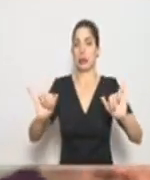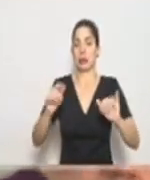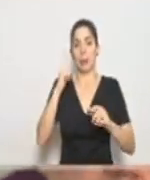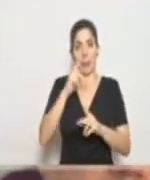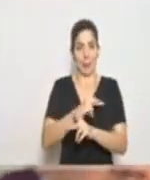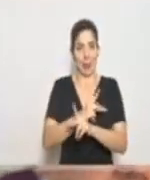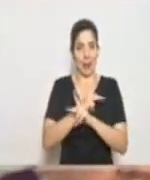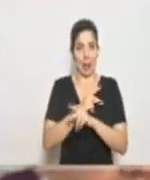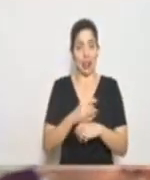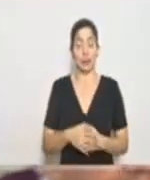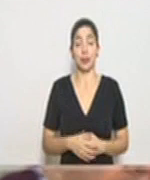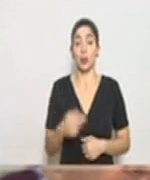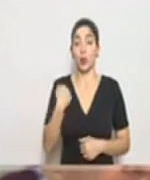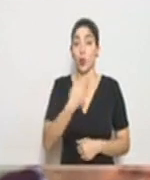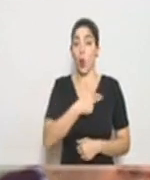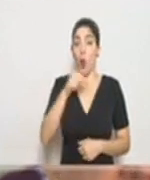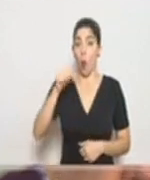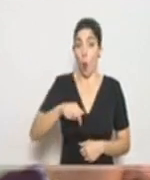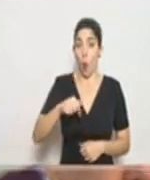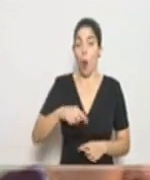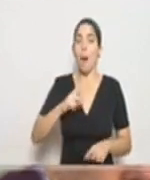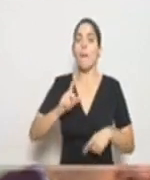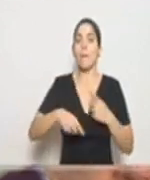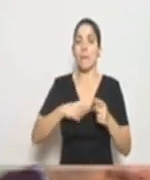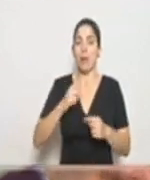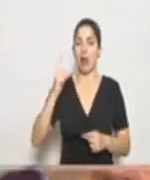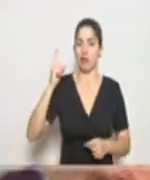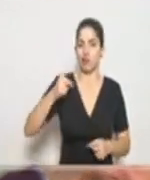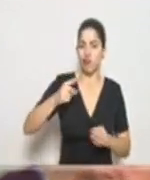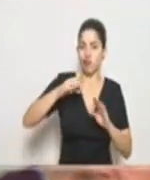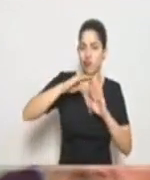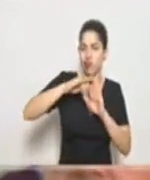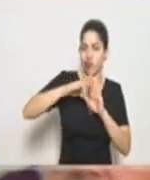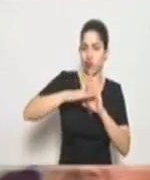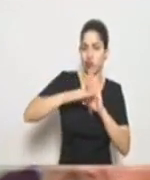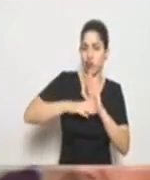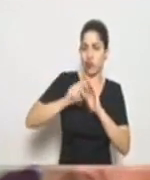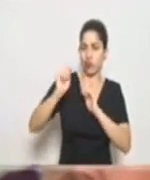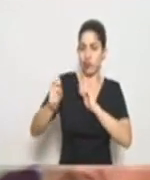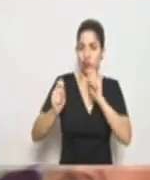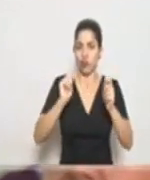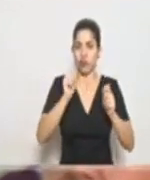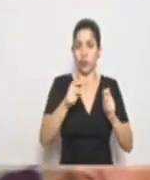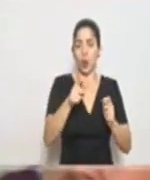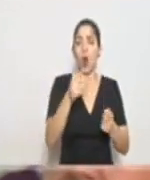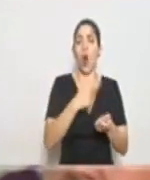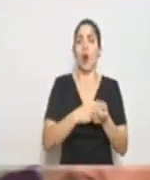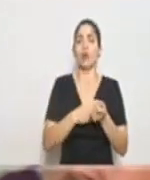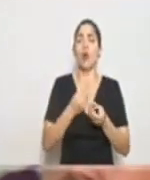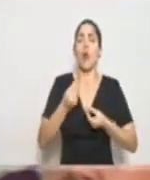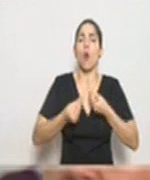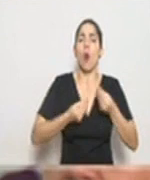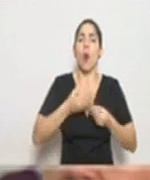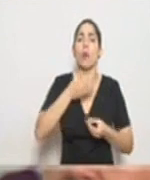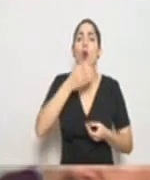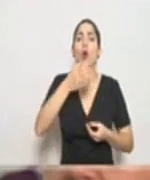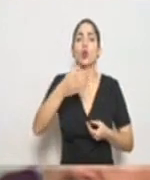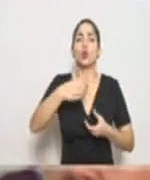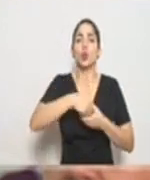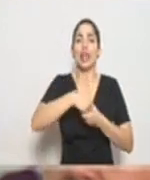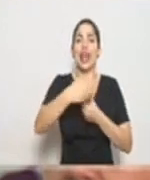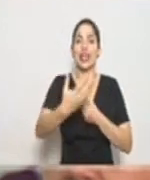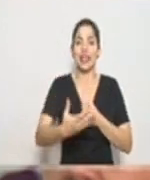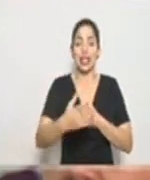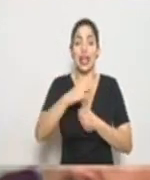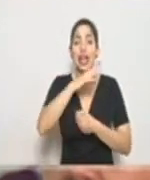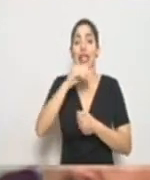el día de hoy vamos a estar emitiendo lineamientos para los hospitales en cuanto a consulta externa y cirugías